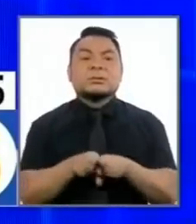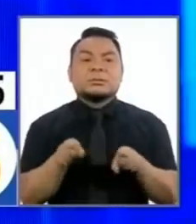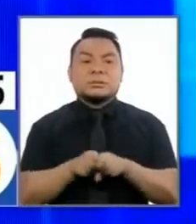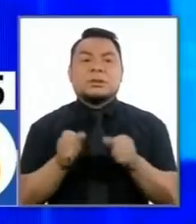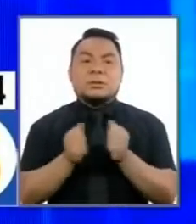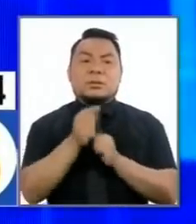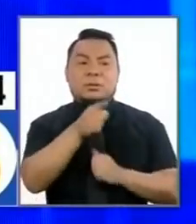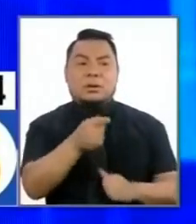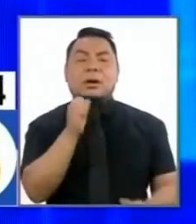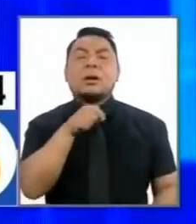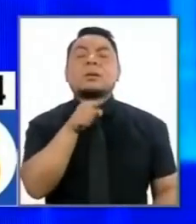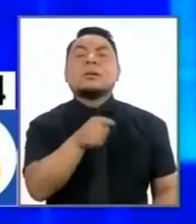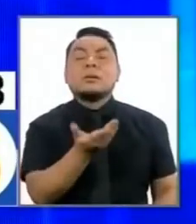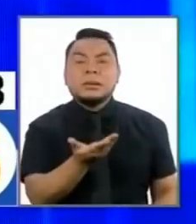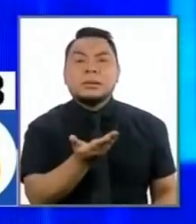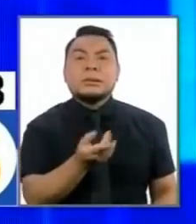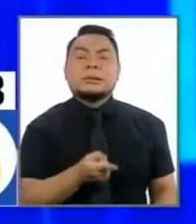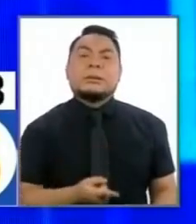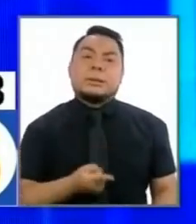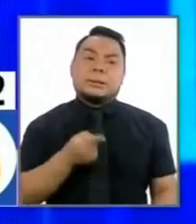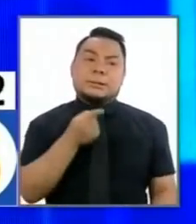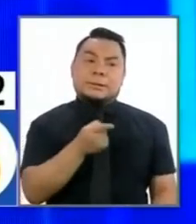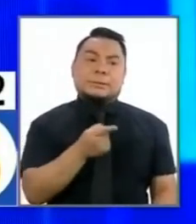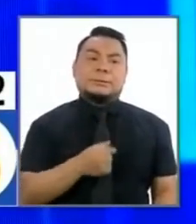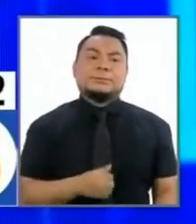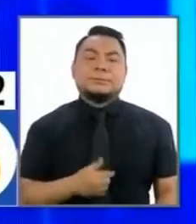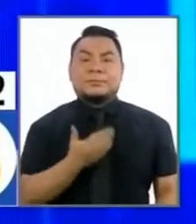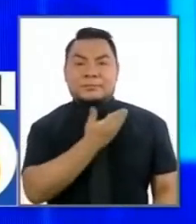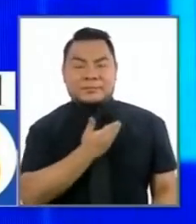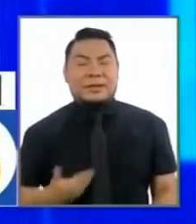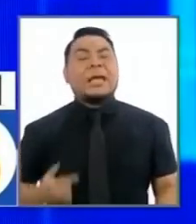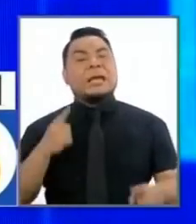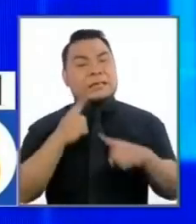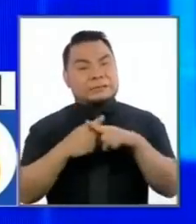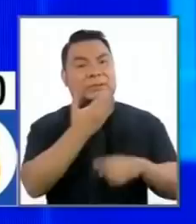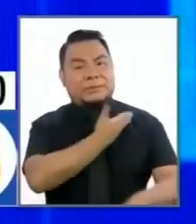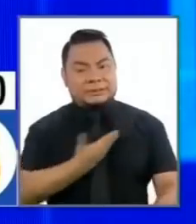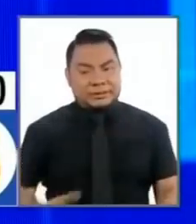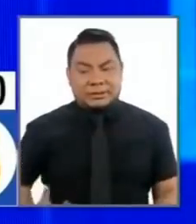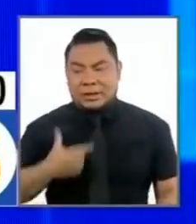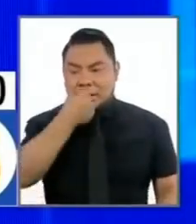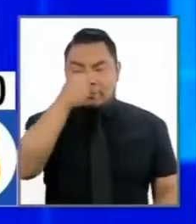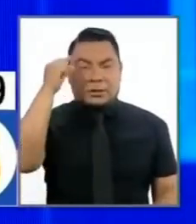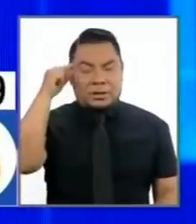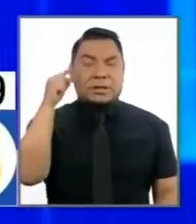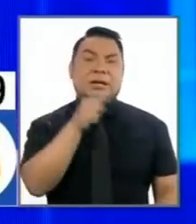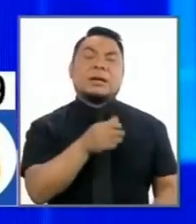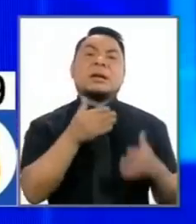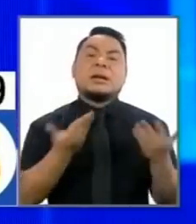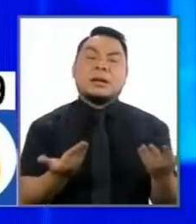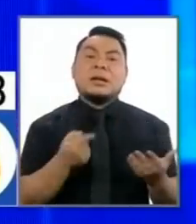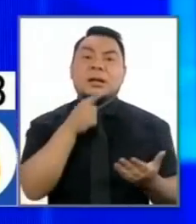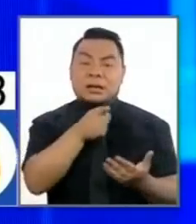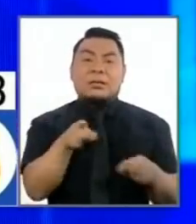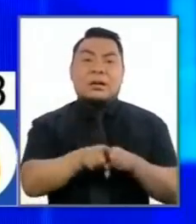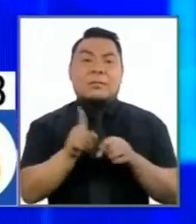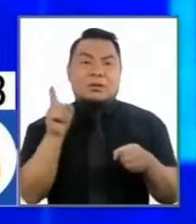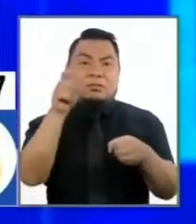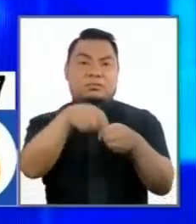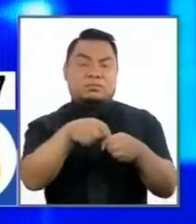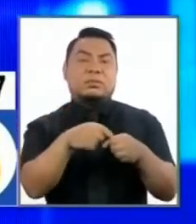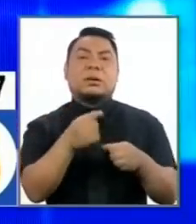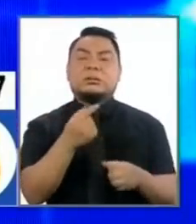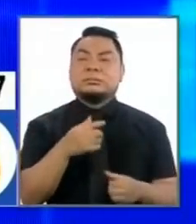con el presidente, ex presidente Vizcarra que está involucrado